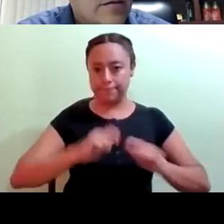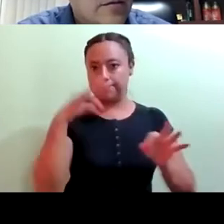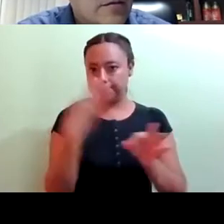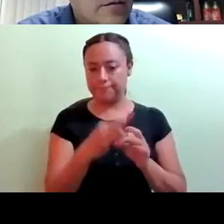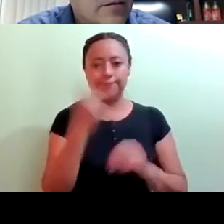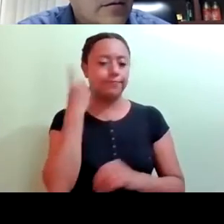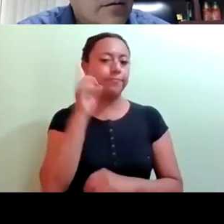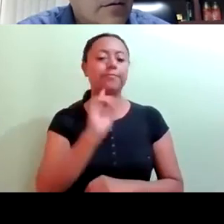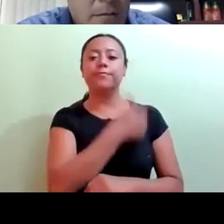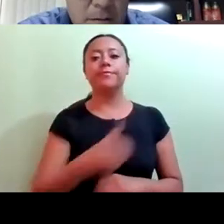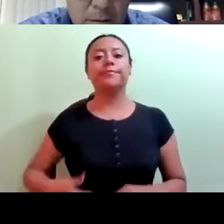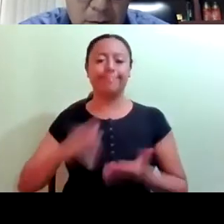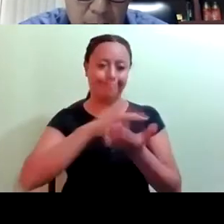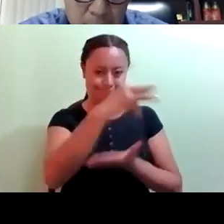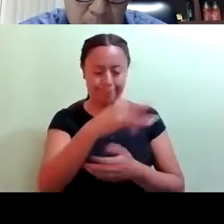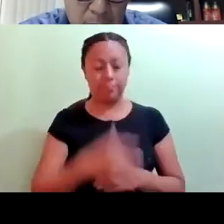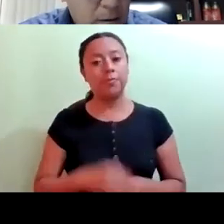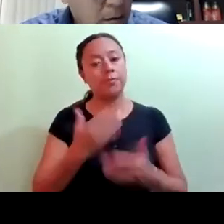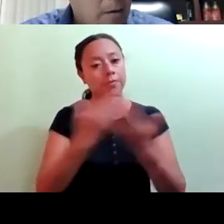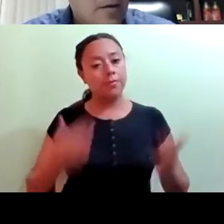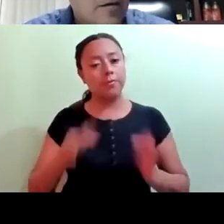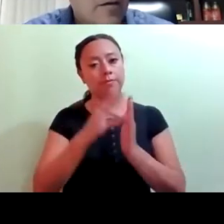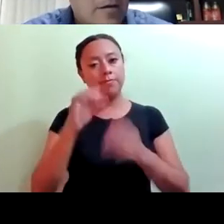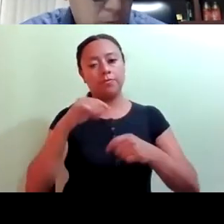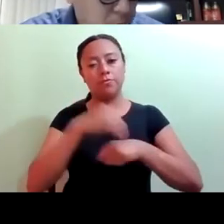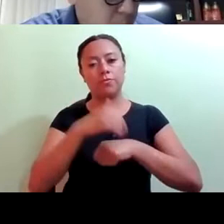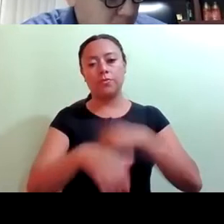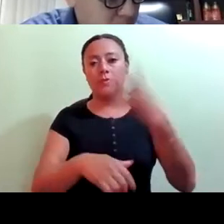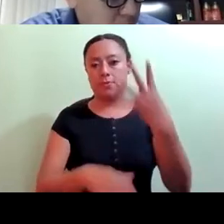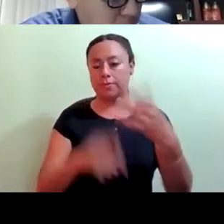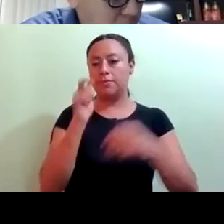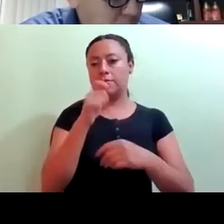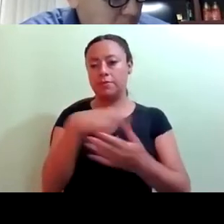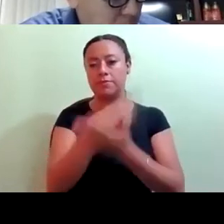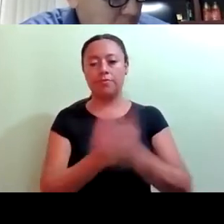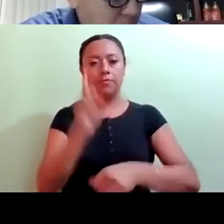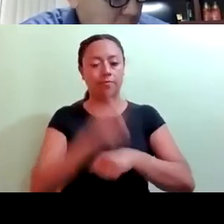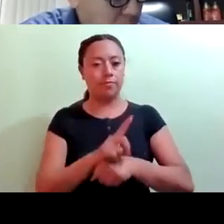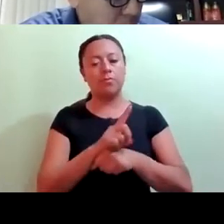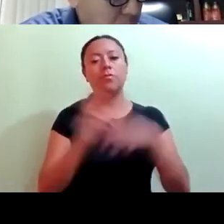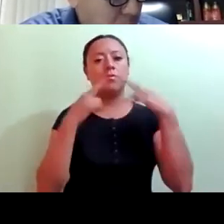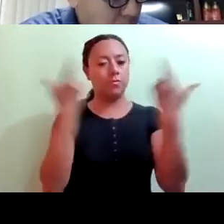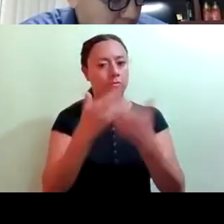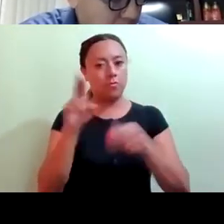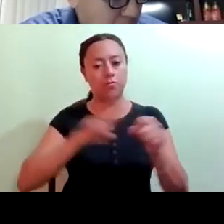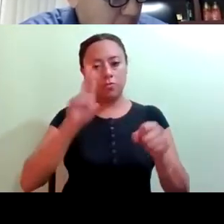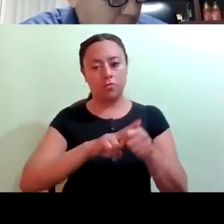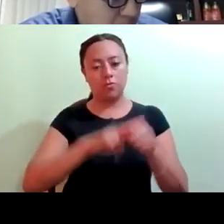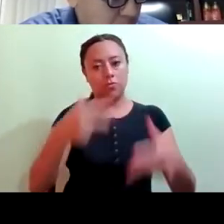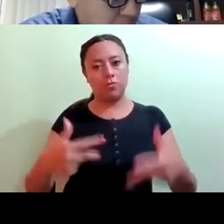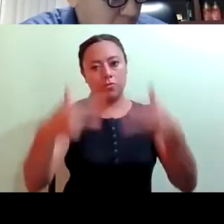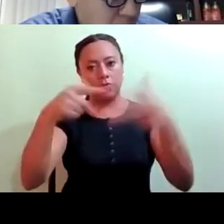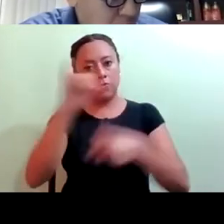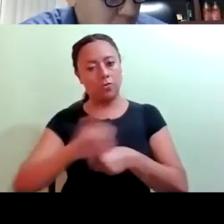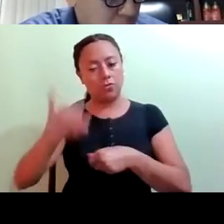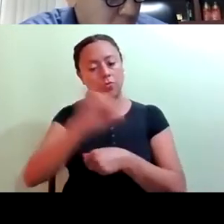Gracias. El punto del listado numeral 4 es el relativo al orden del día de la sesión ordinaria vía remota del jueves 13 de mayo